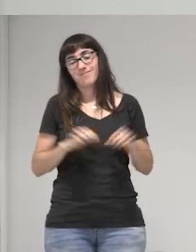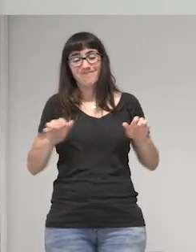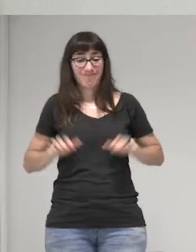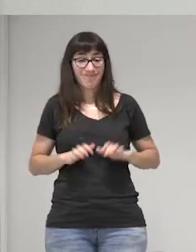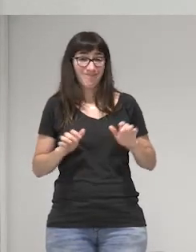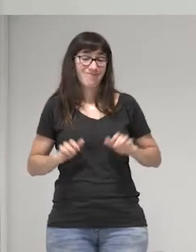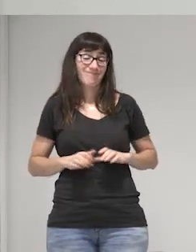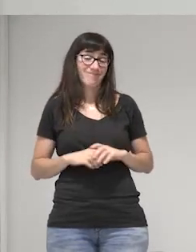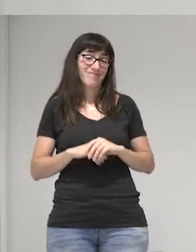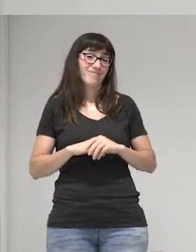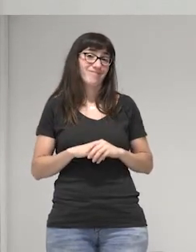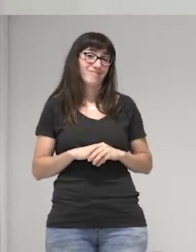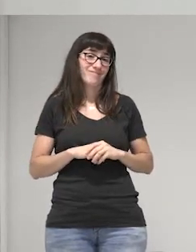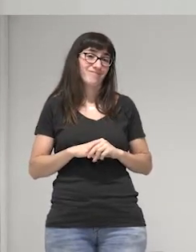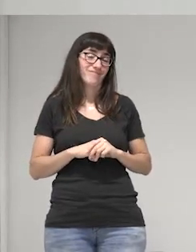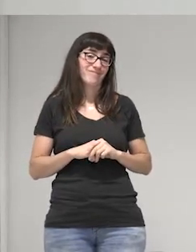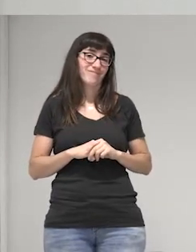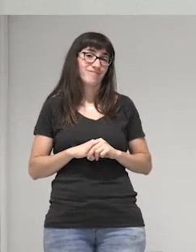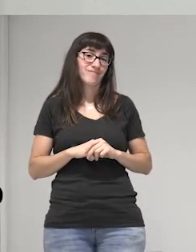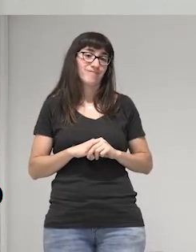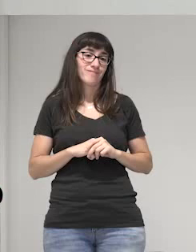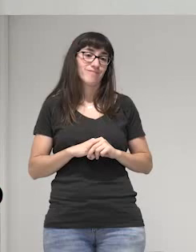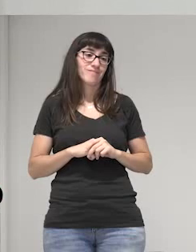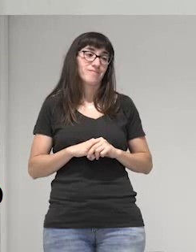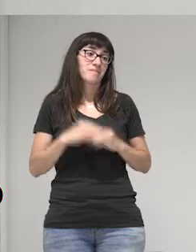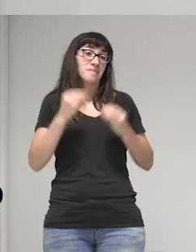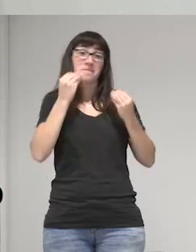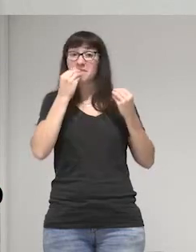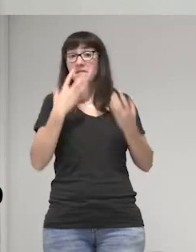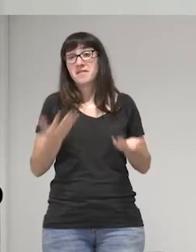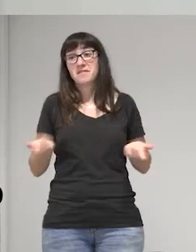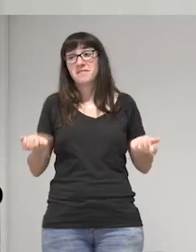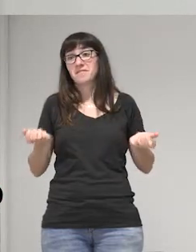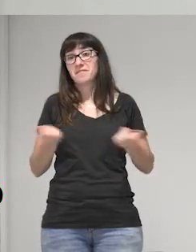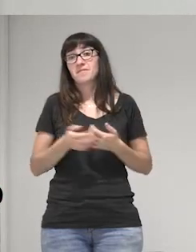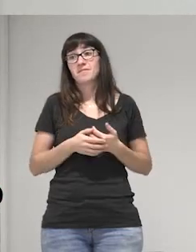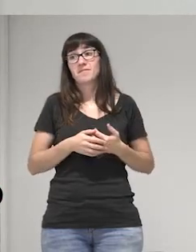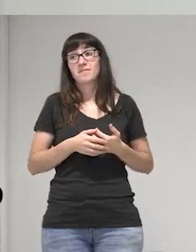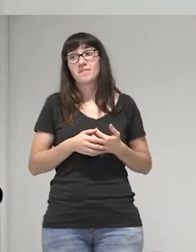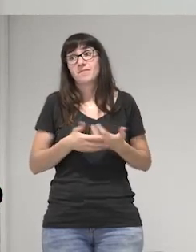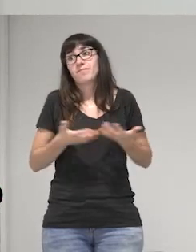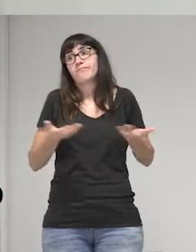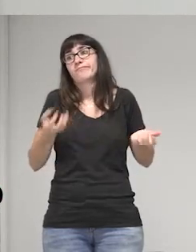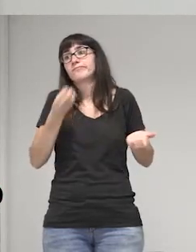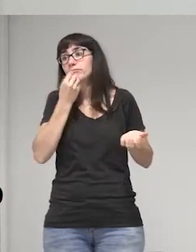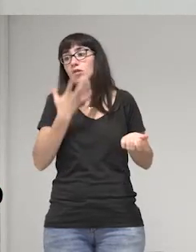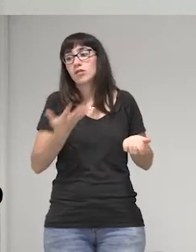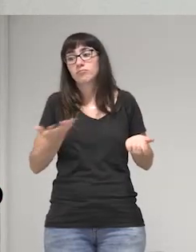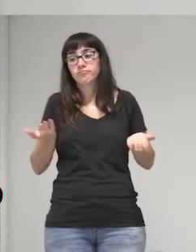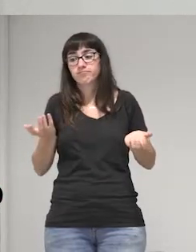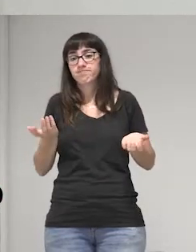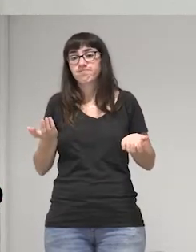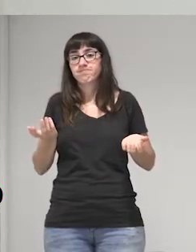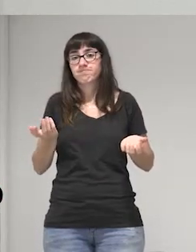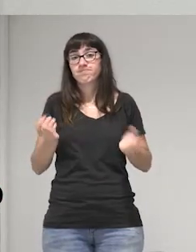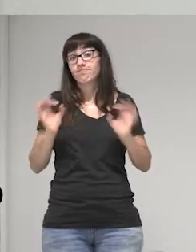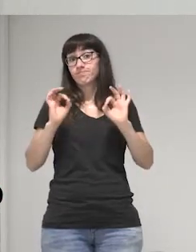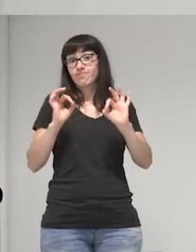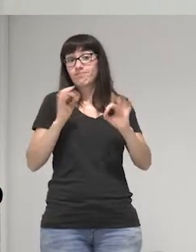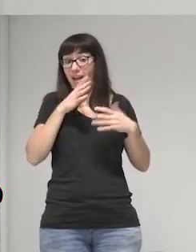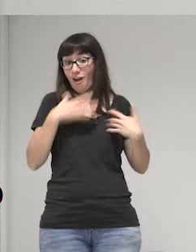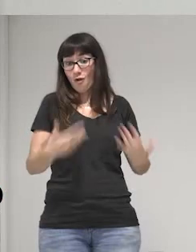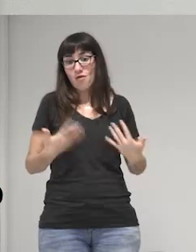aclaro porque me pareciera que bueno no es y y bueno eso es lo que estamos